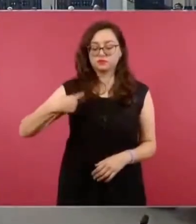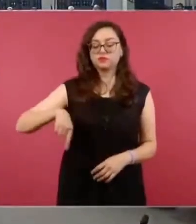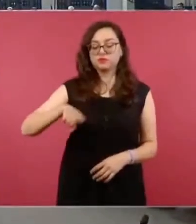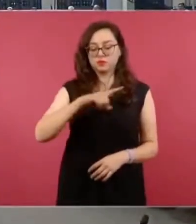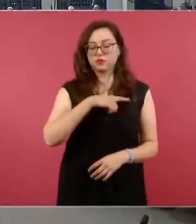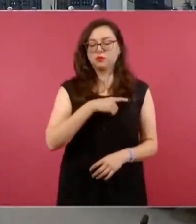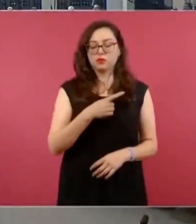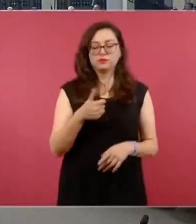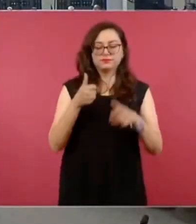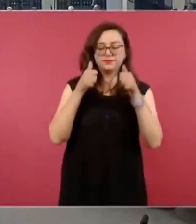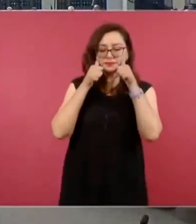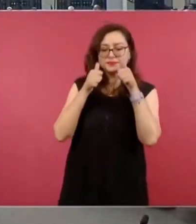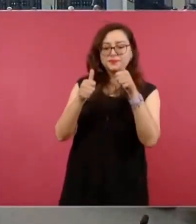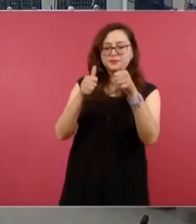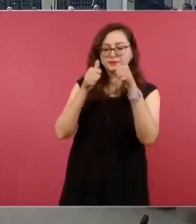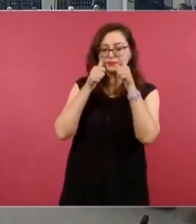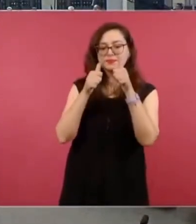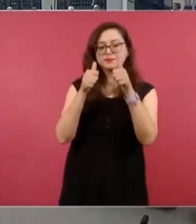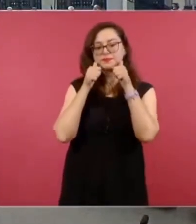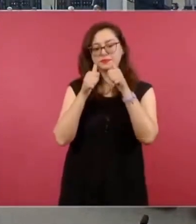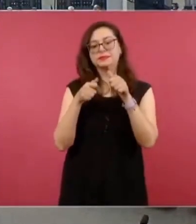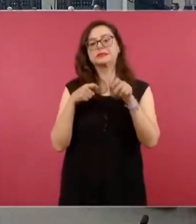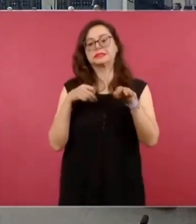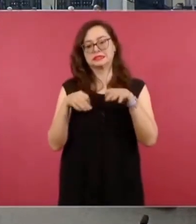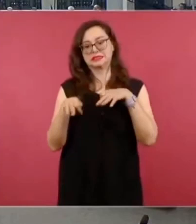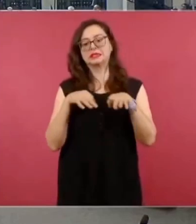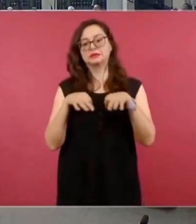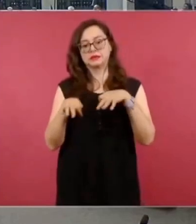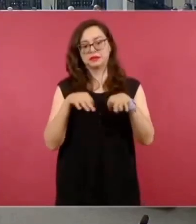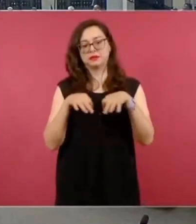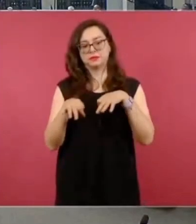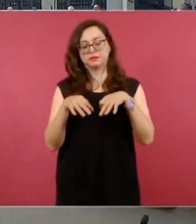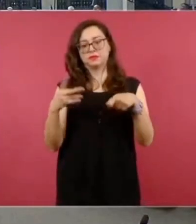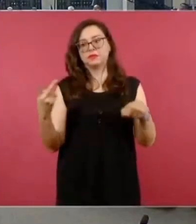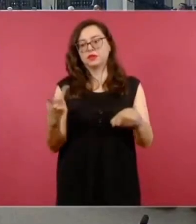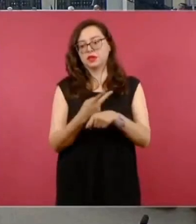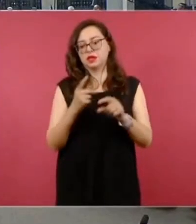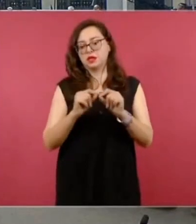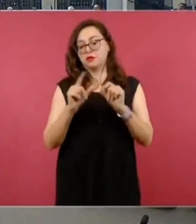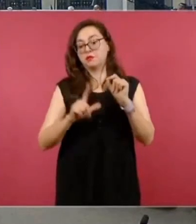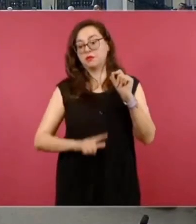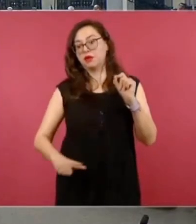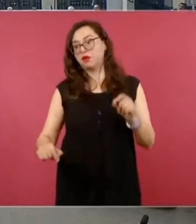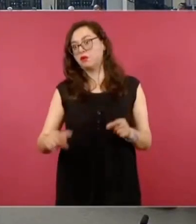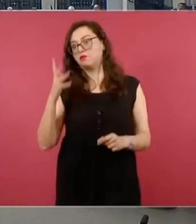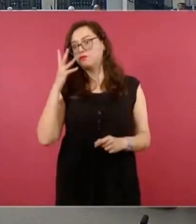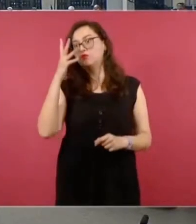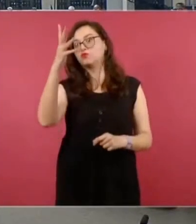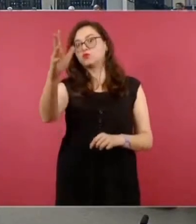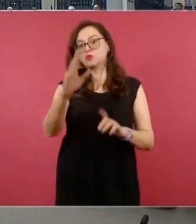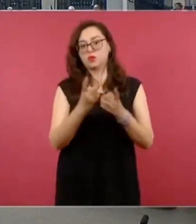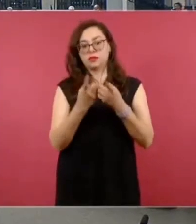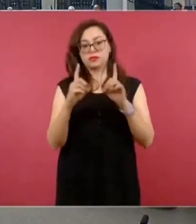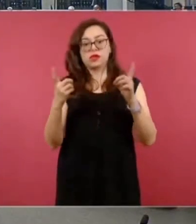va a depender mucho el desarrollo futuro del país del